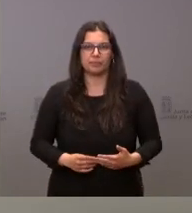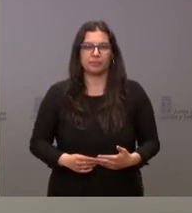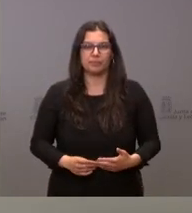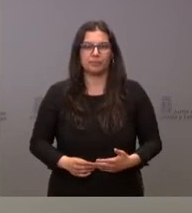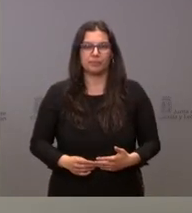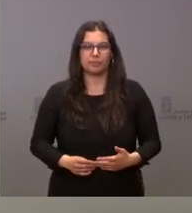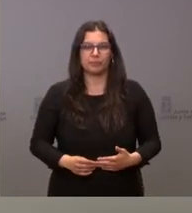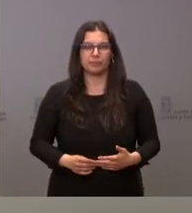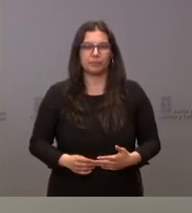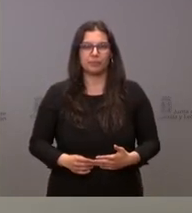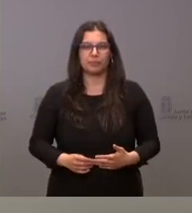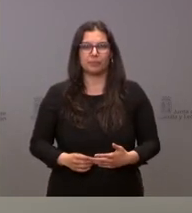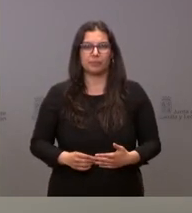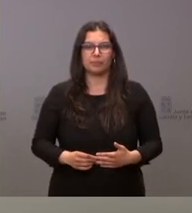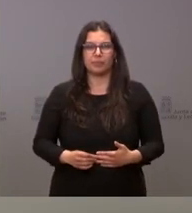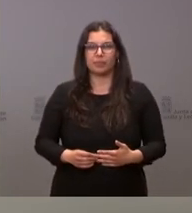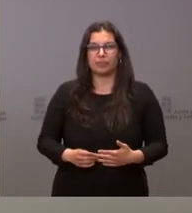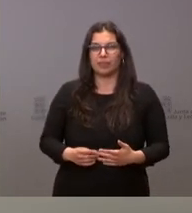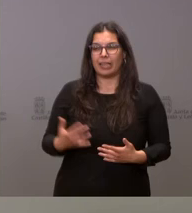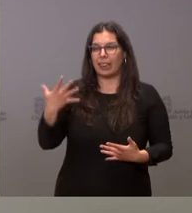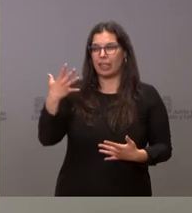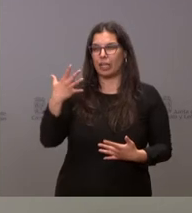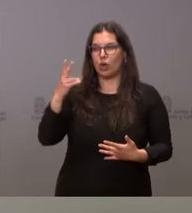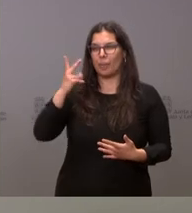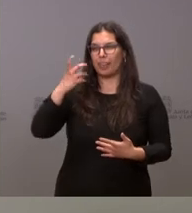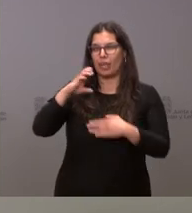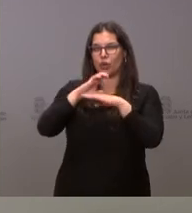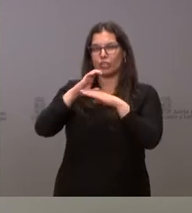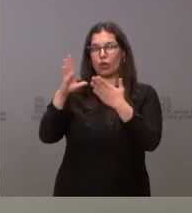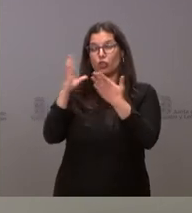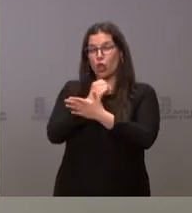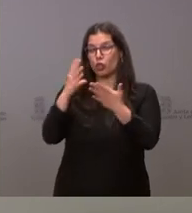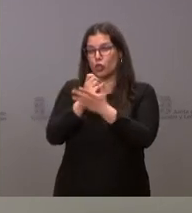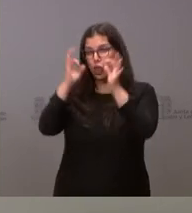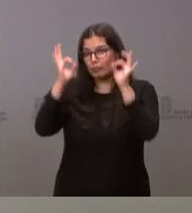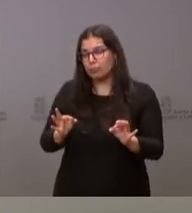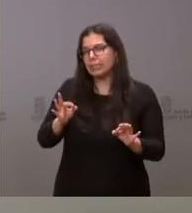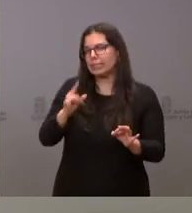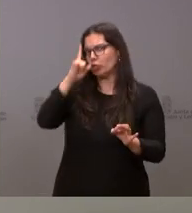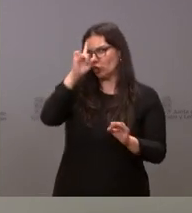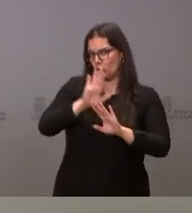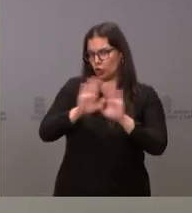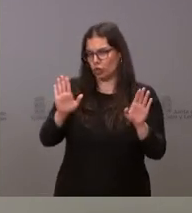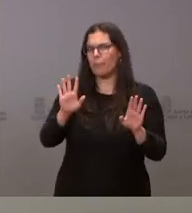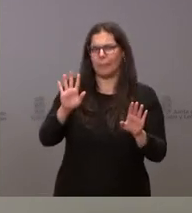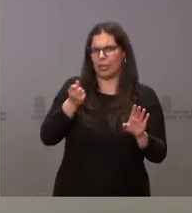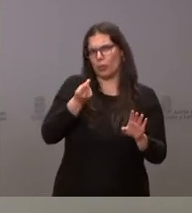No sé si todos ellos, y por tanto no se lo puedo significar, pero varios sí.